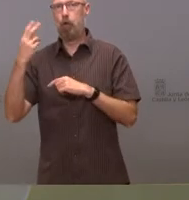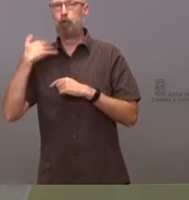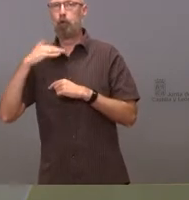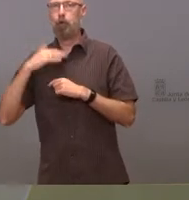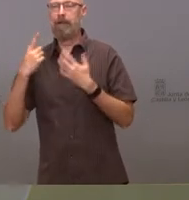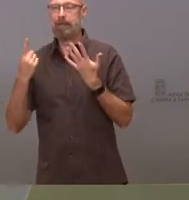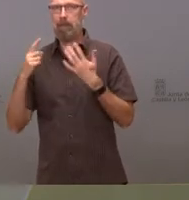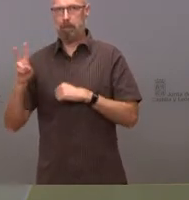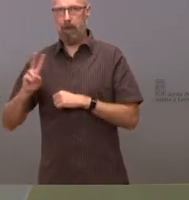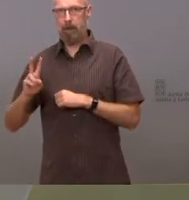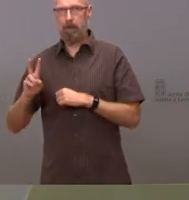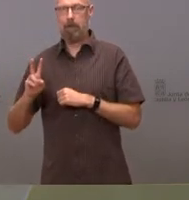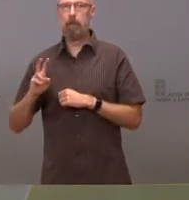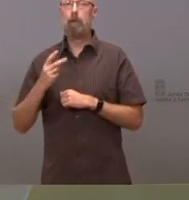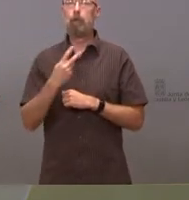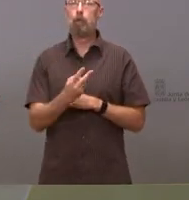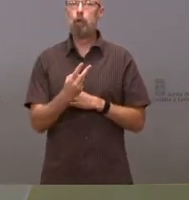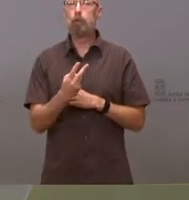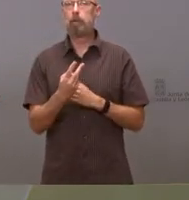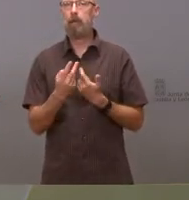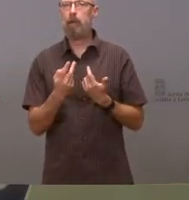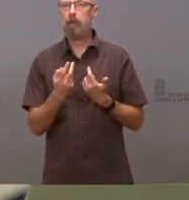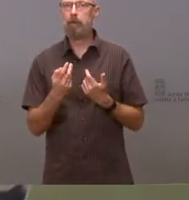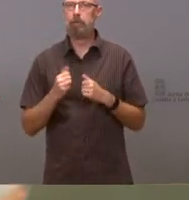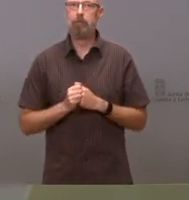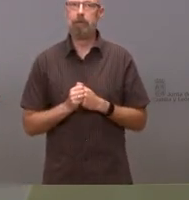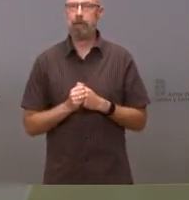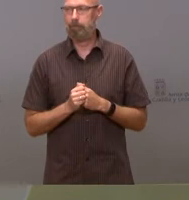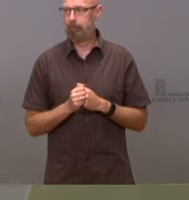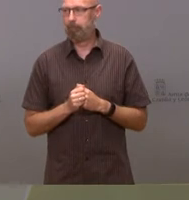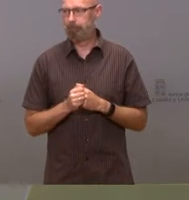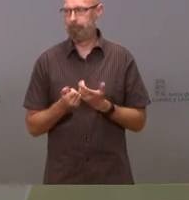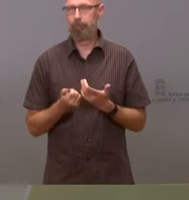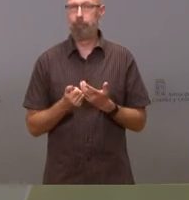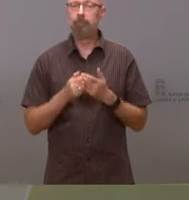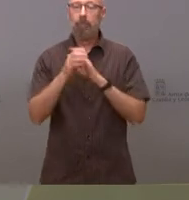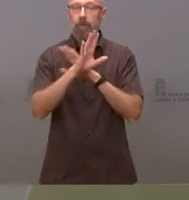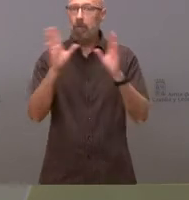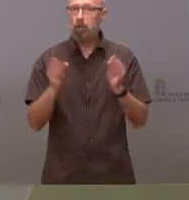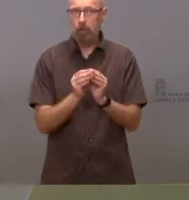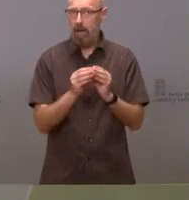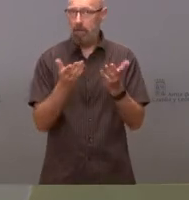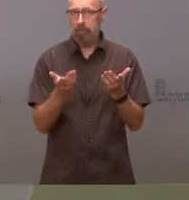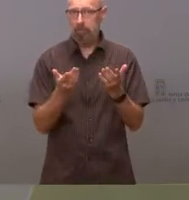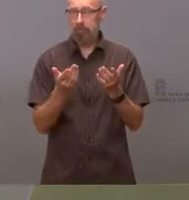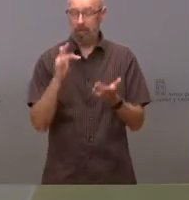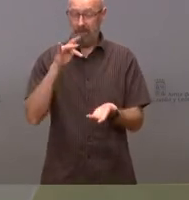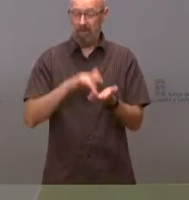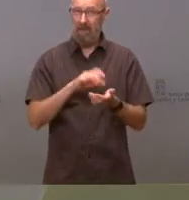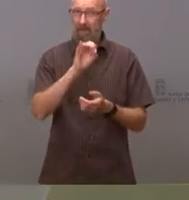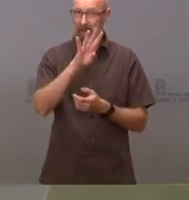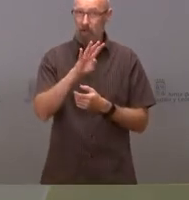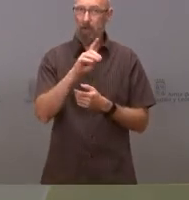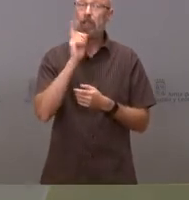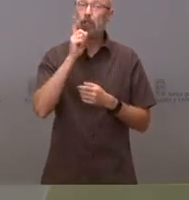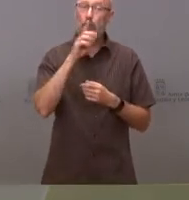6 en Valladolid y 12 en Zamora. En total, 58. Concretamente, el día 14, el primer día de la alarma, solo en Ávila, se declararon,